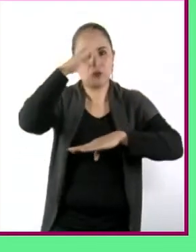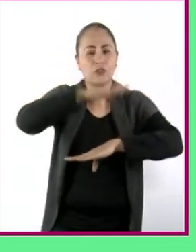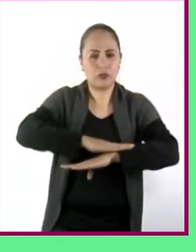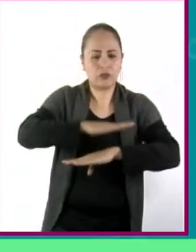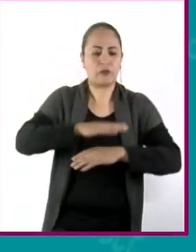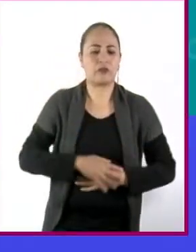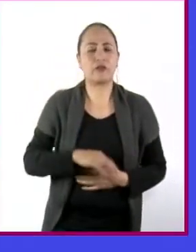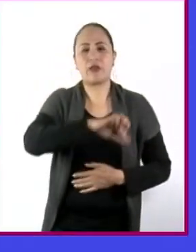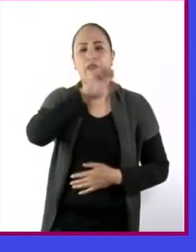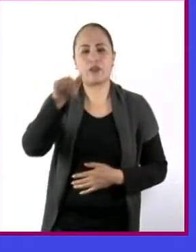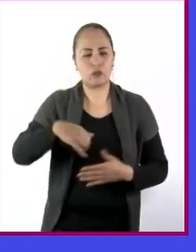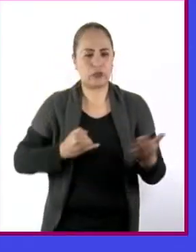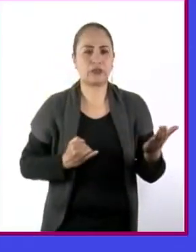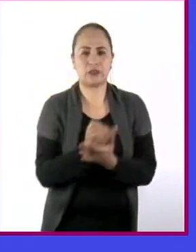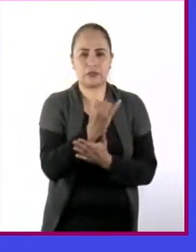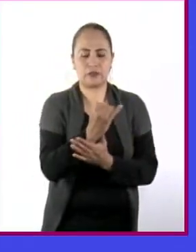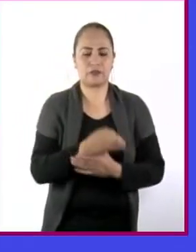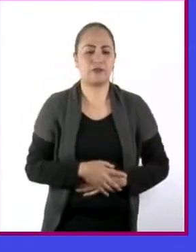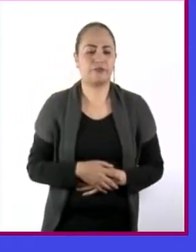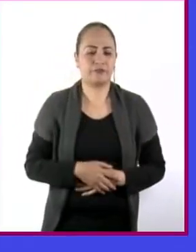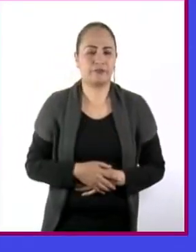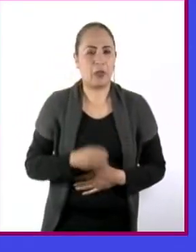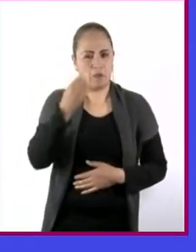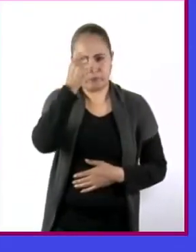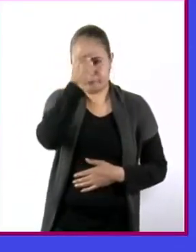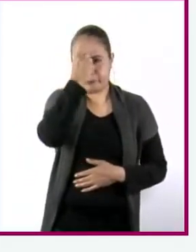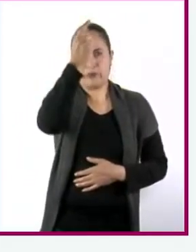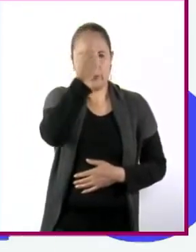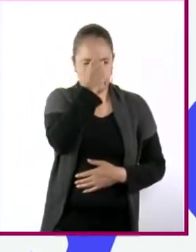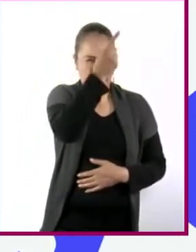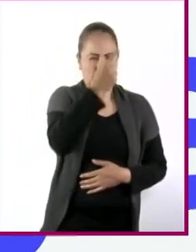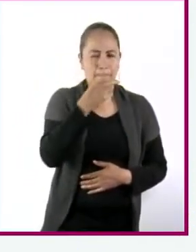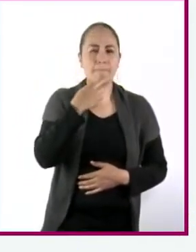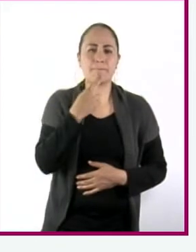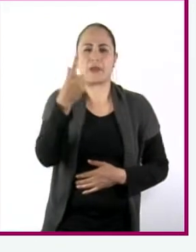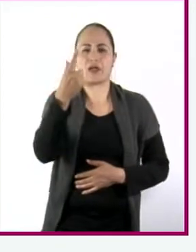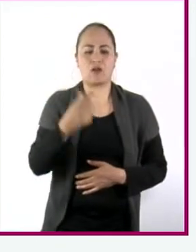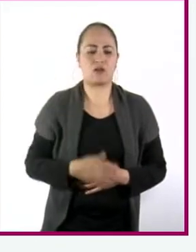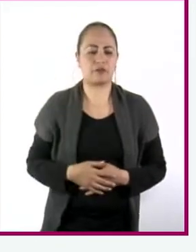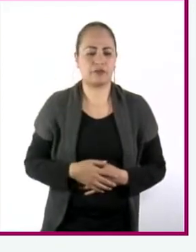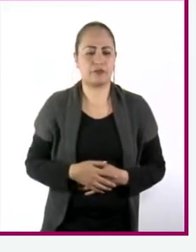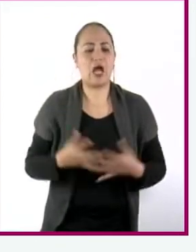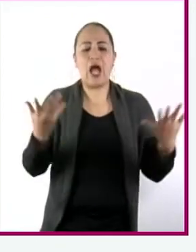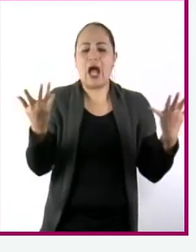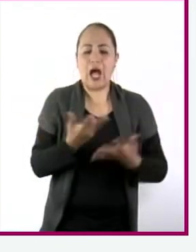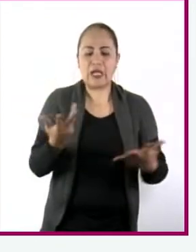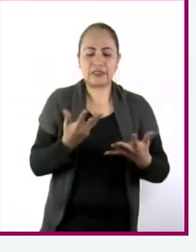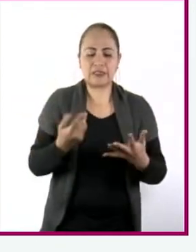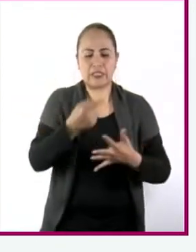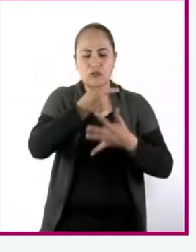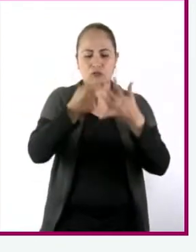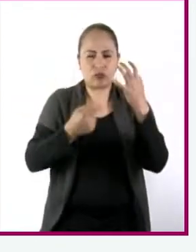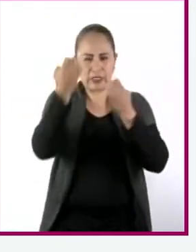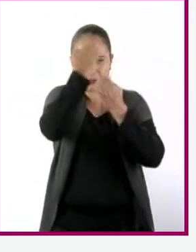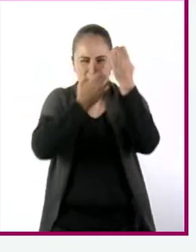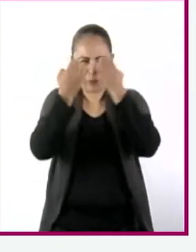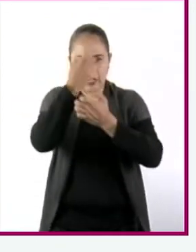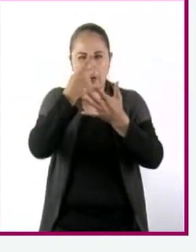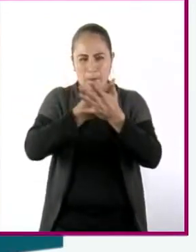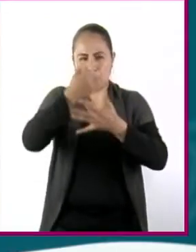tomar decisiones, desarrollar la creatividad, diseñar, realizar y evaluar proyectos.